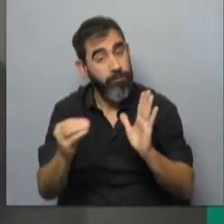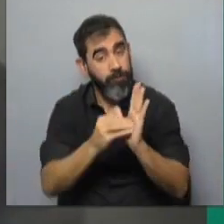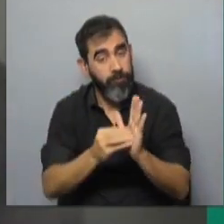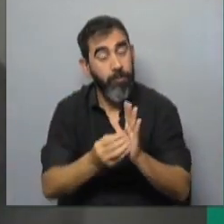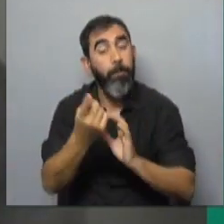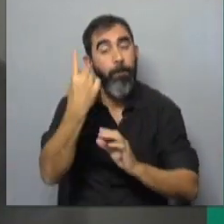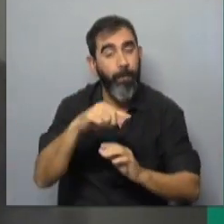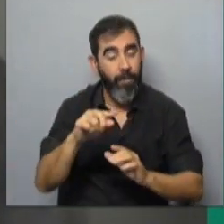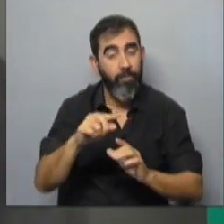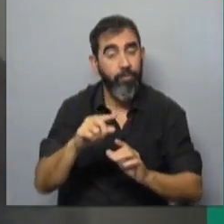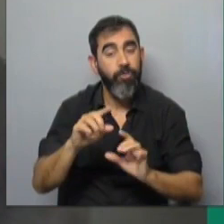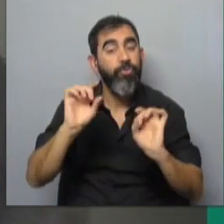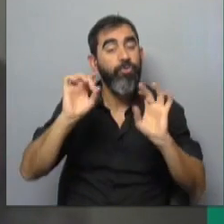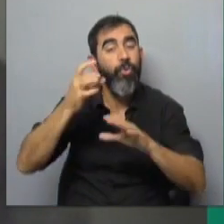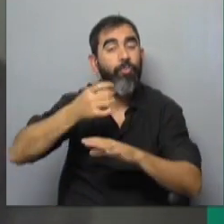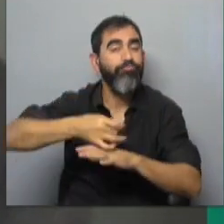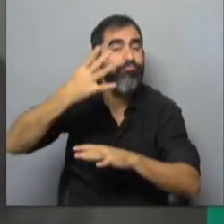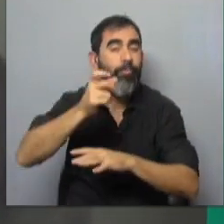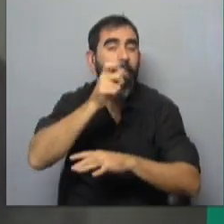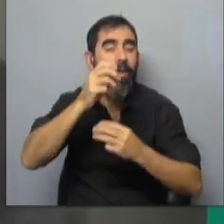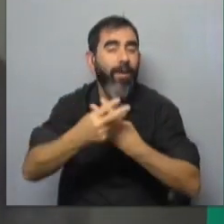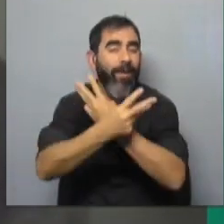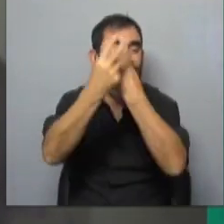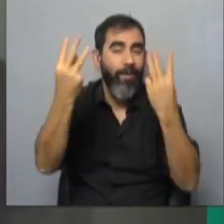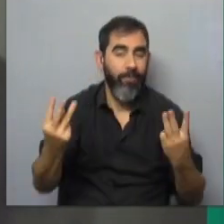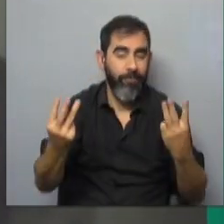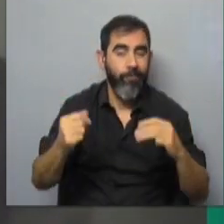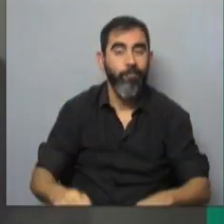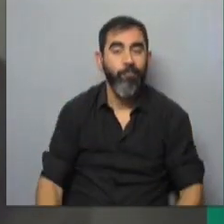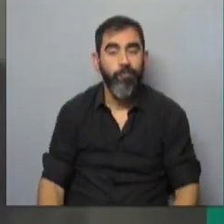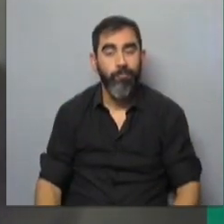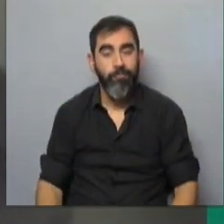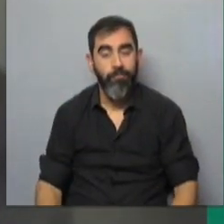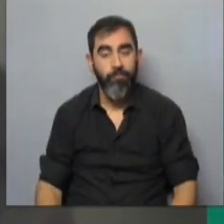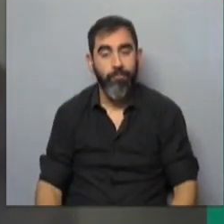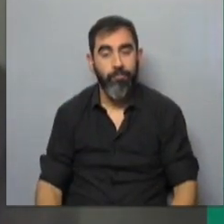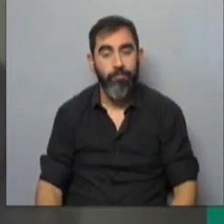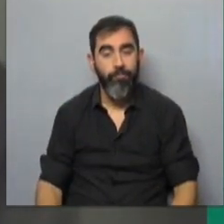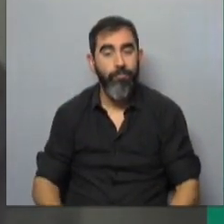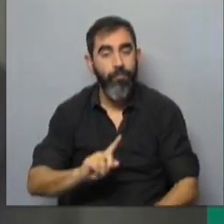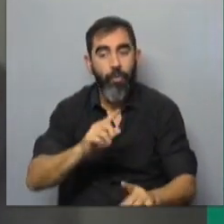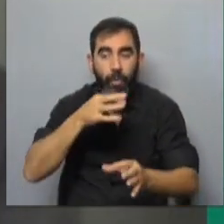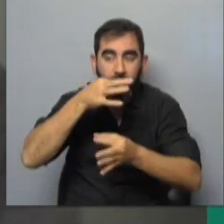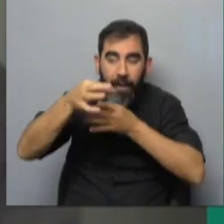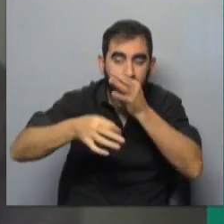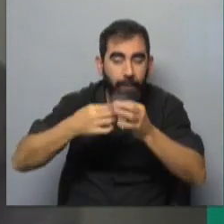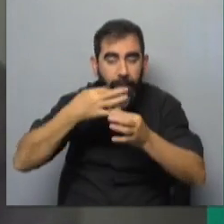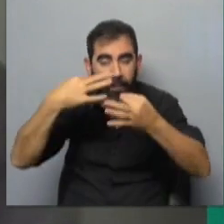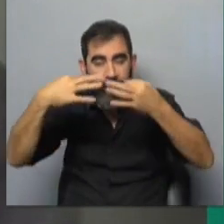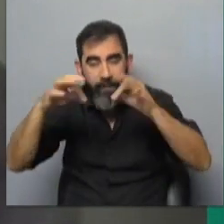también no deja de ser un concepto general, ¿verdad? Y que no explica responsabilidad. Las responsabilidades